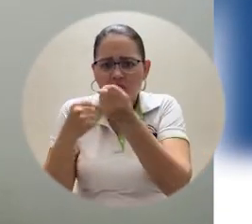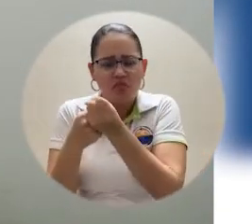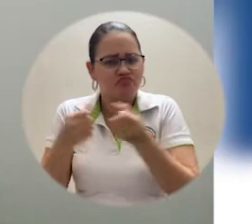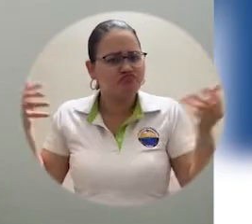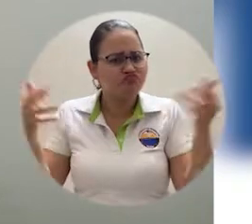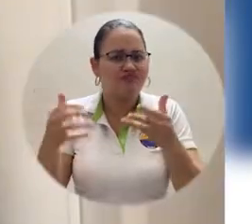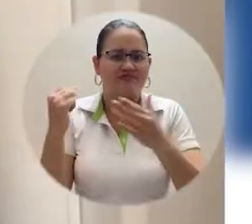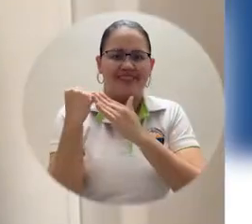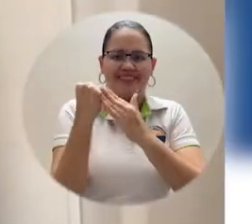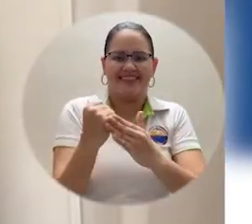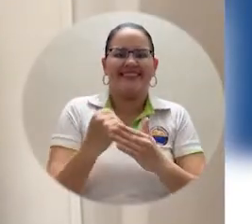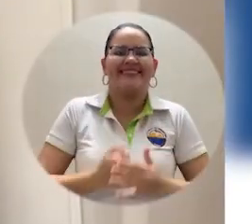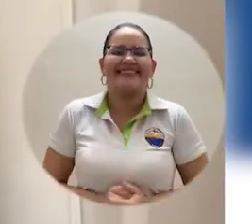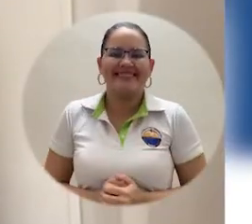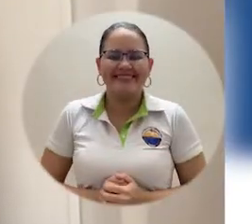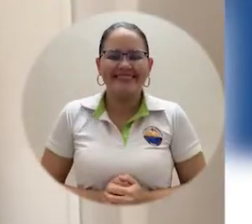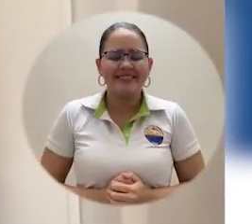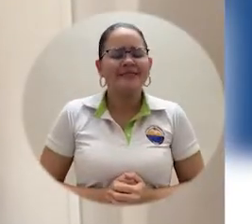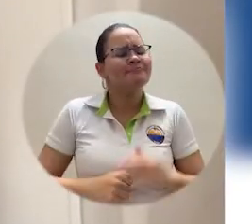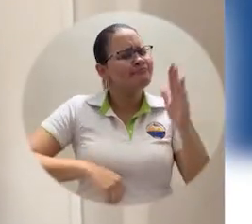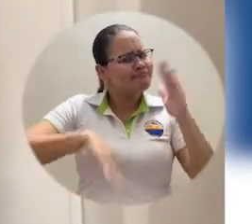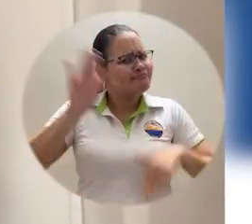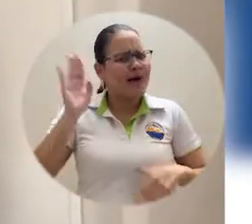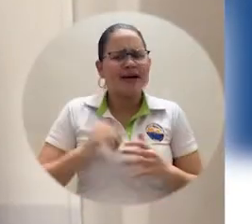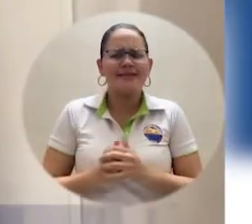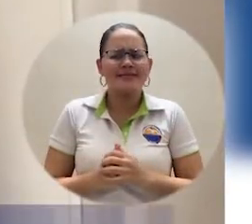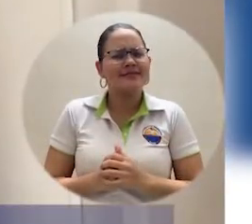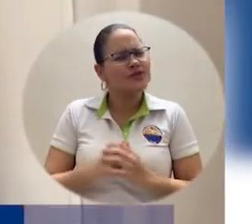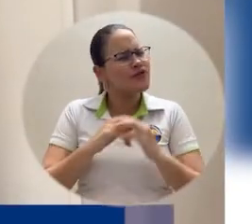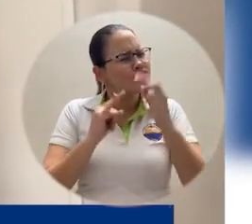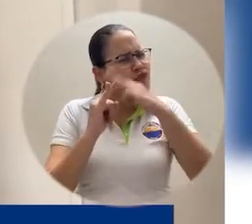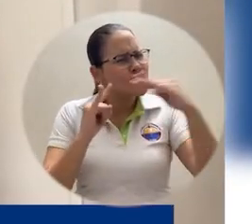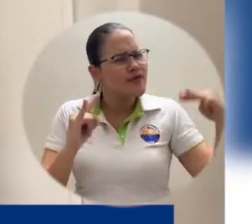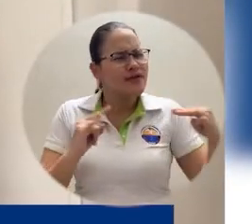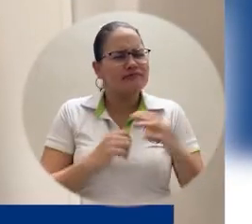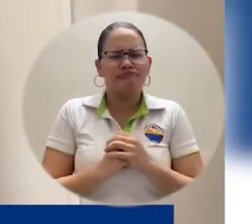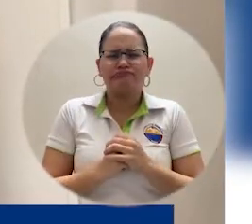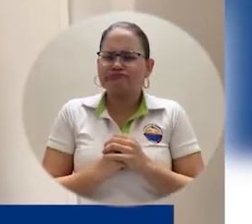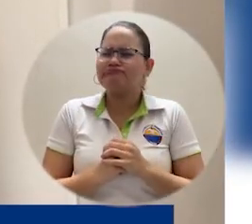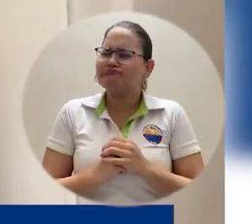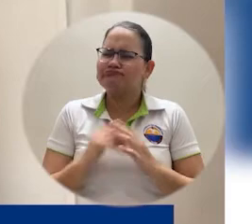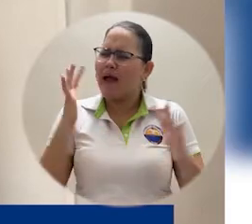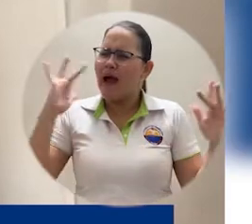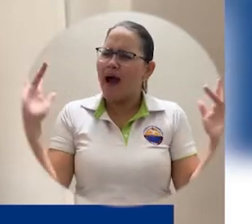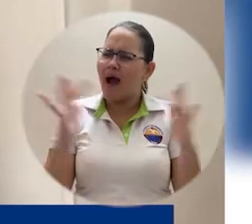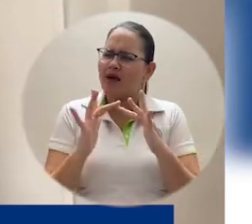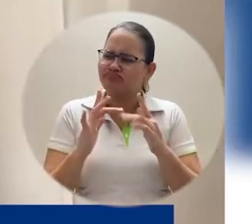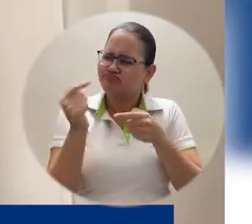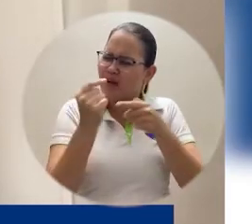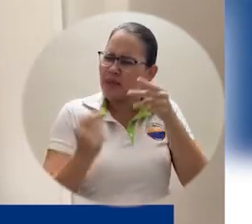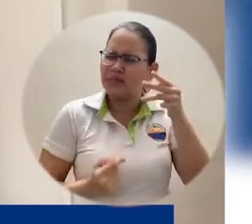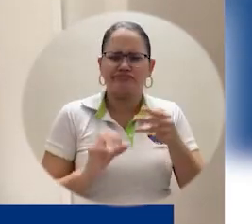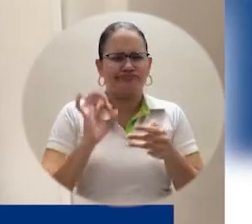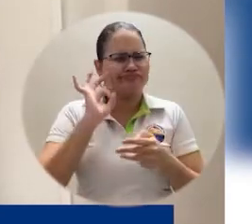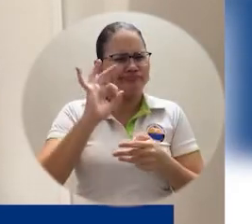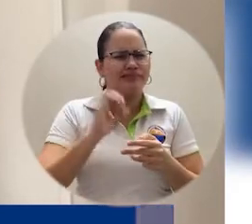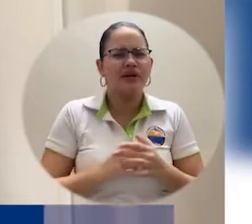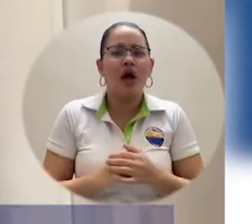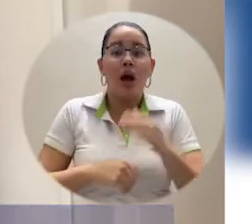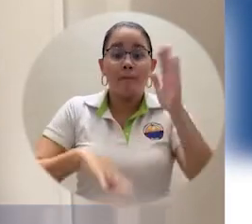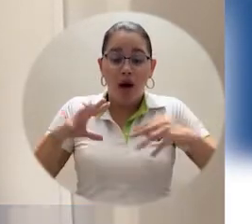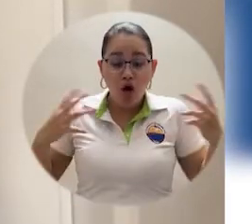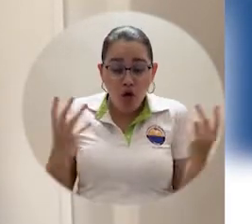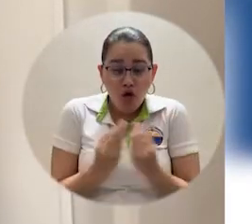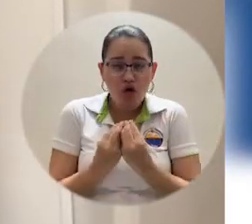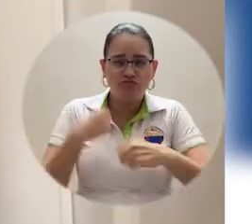brinda nuestra alma mater. En todas sus vocaciones y con pertinencia, teniendo presente que la Universidad